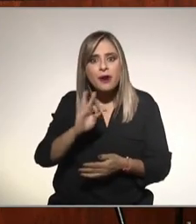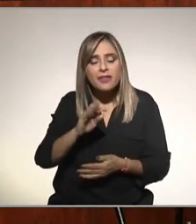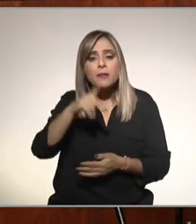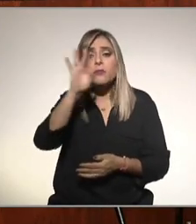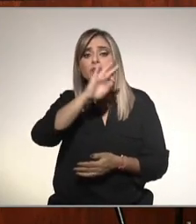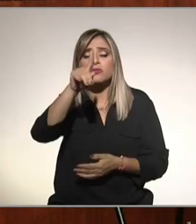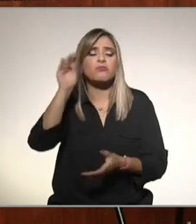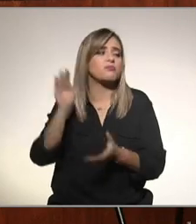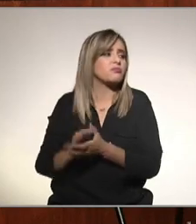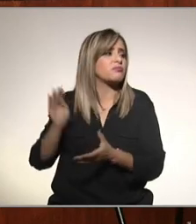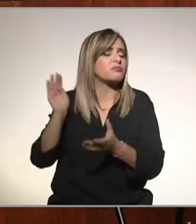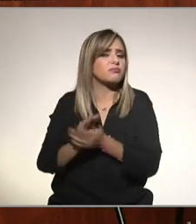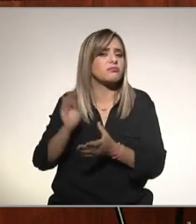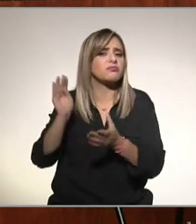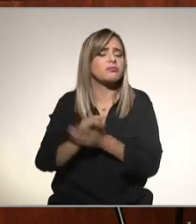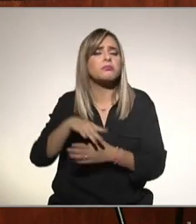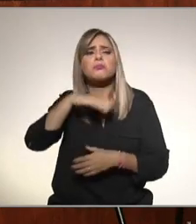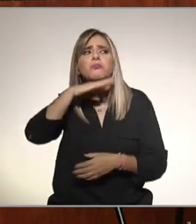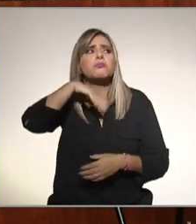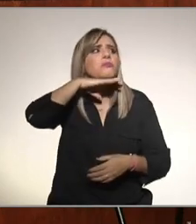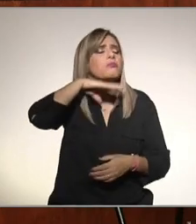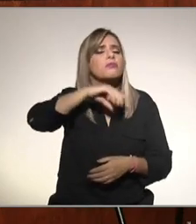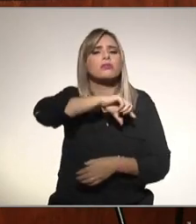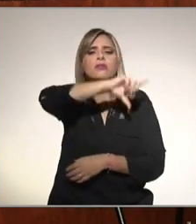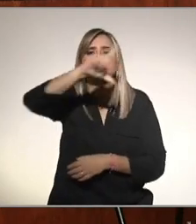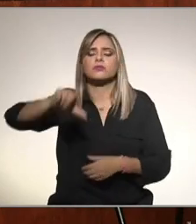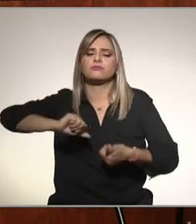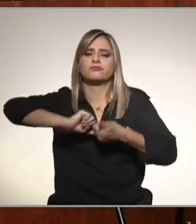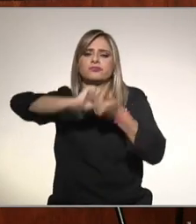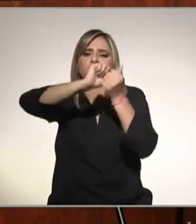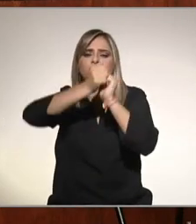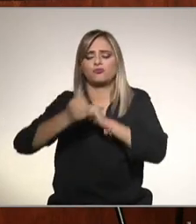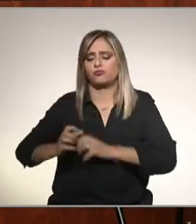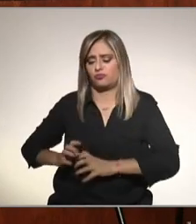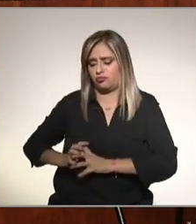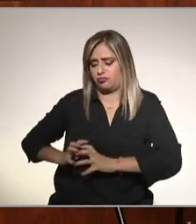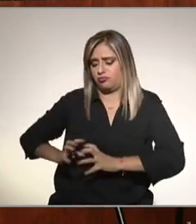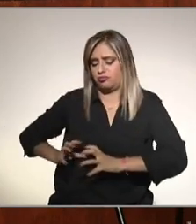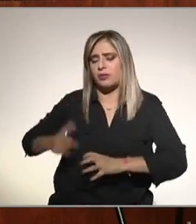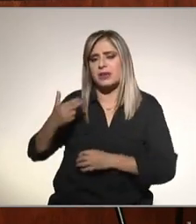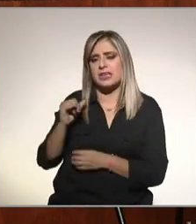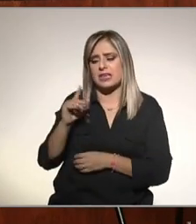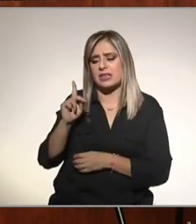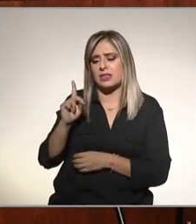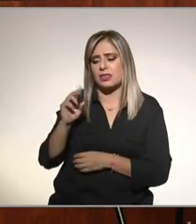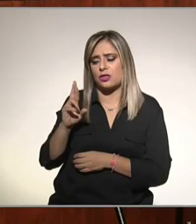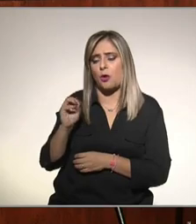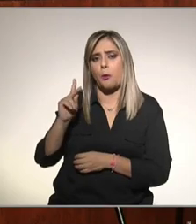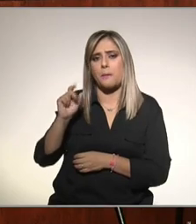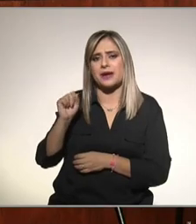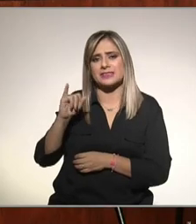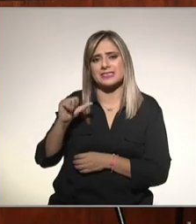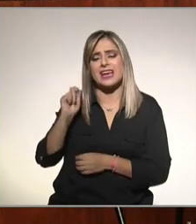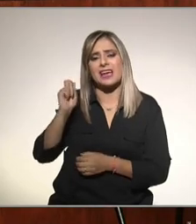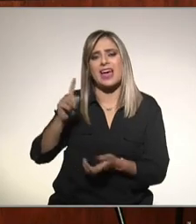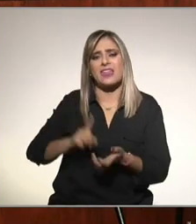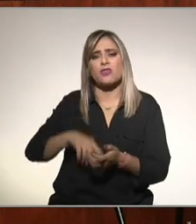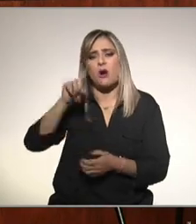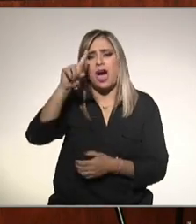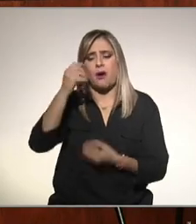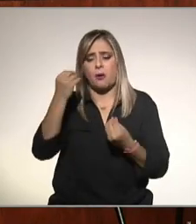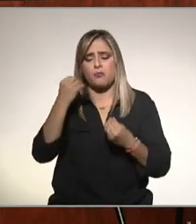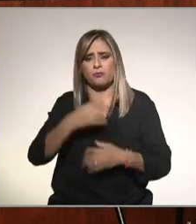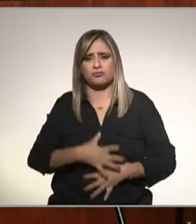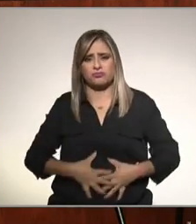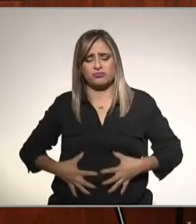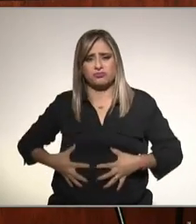asitis encefalopatía líquido la gente le dice hidropecía mucha agüita dentro del abdomen va a